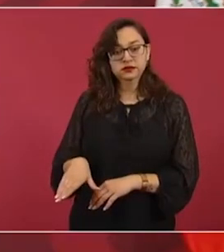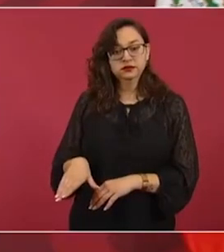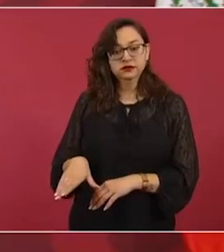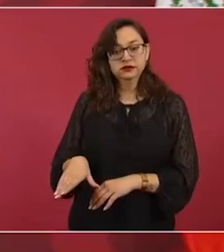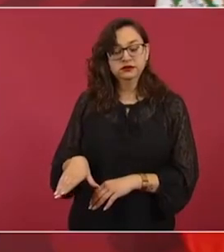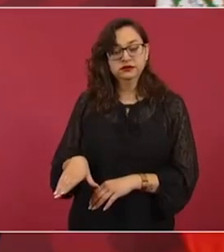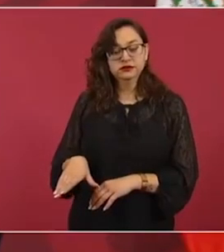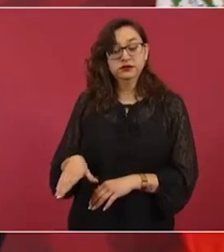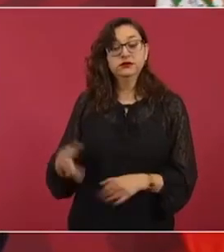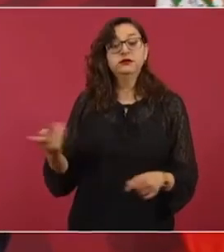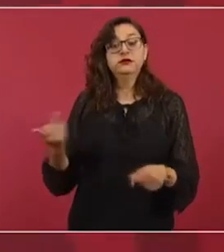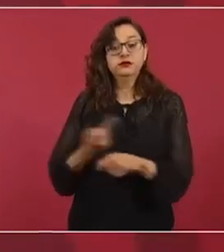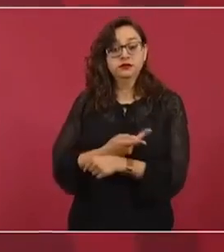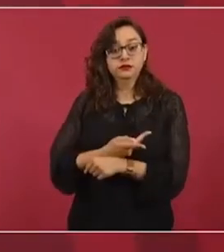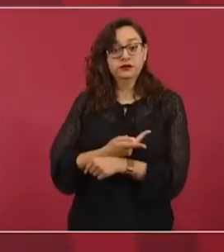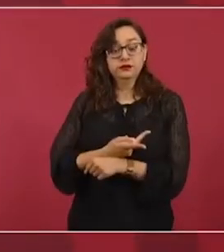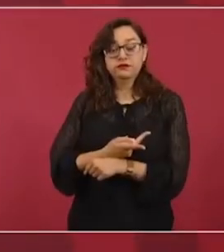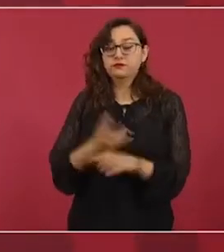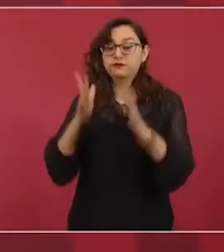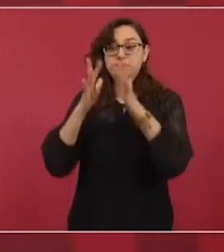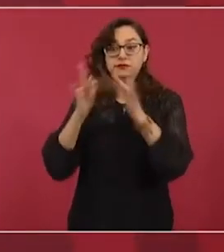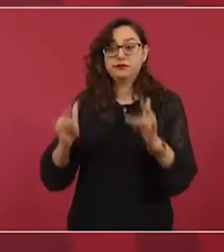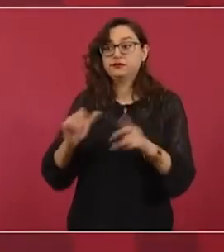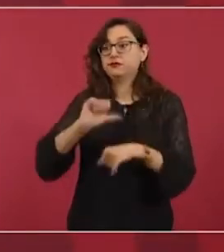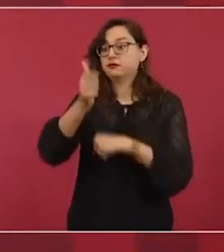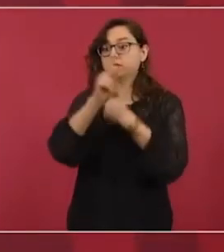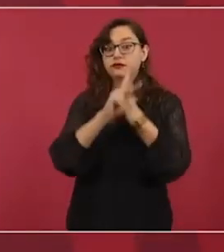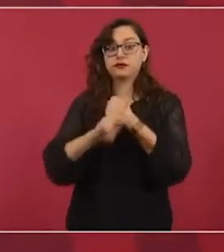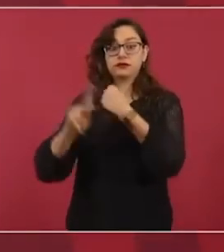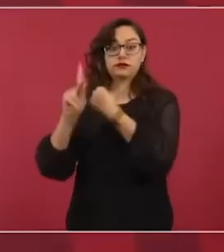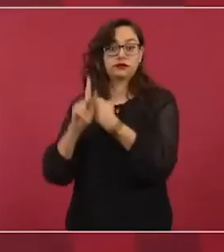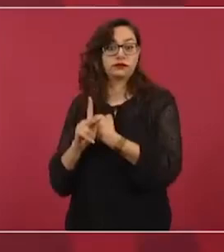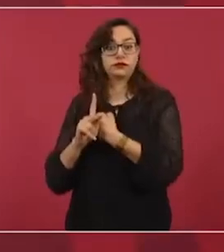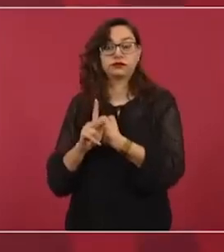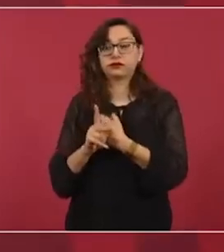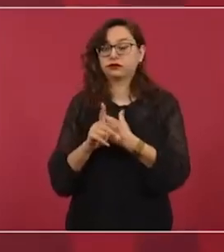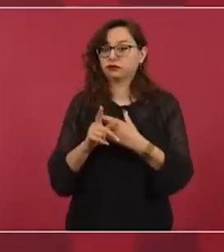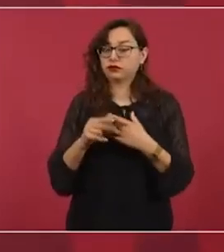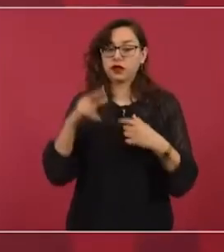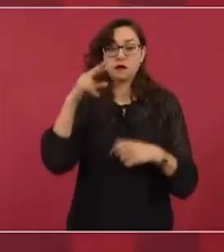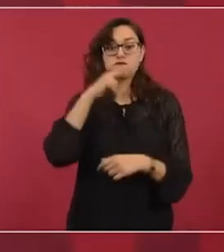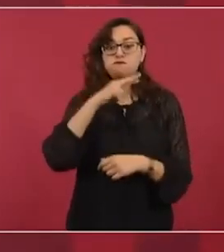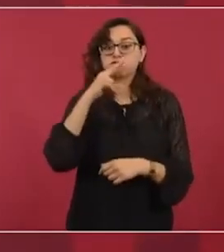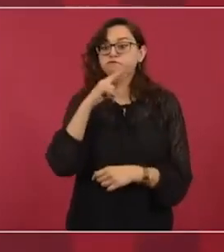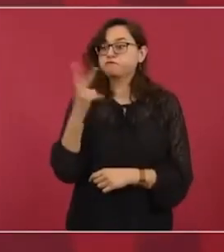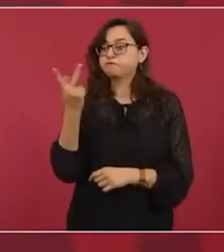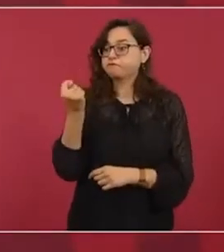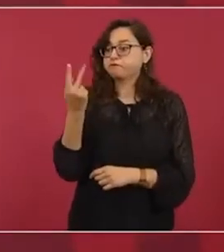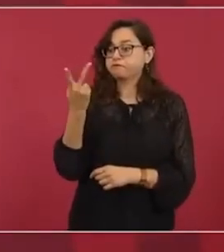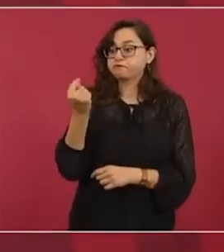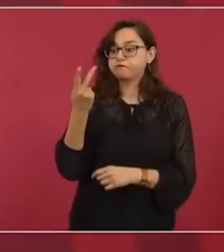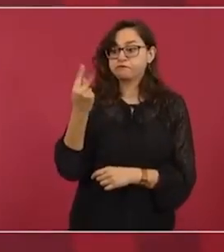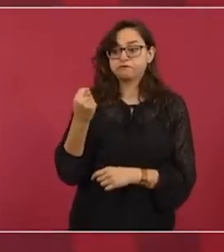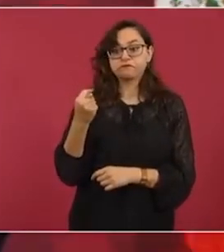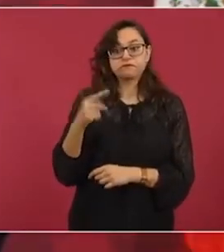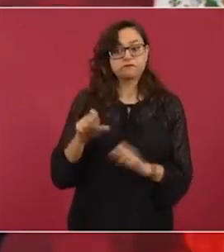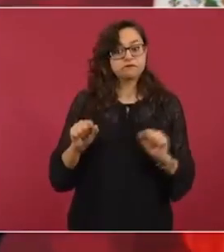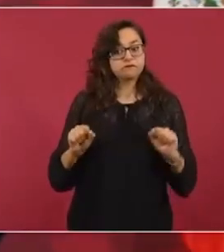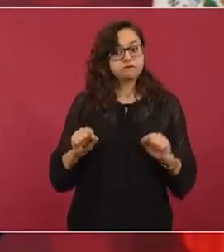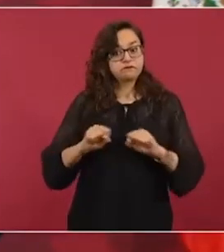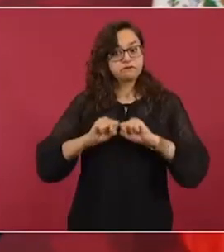Y en Francia y en otros países llegó la televisión y llegaron los medios electrónicos